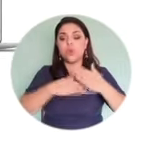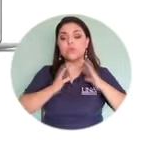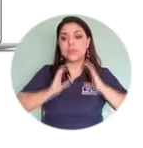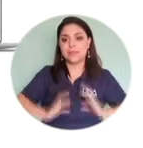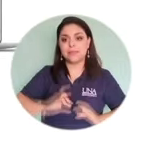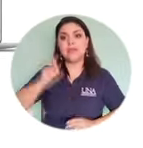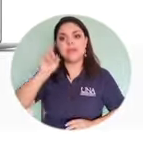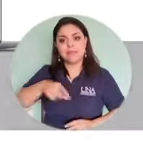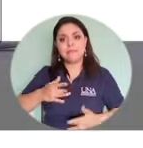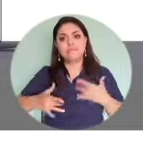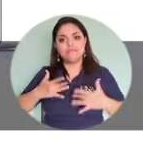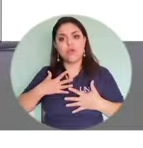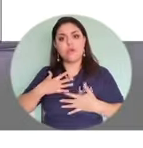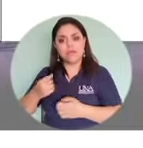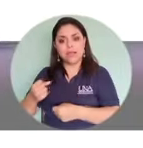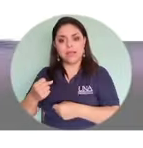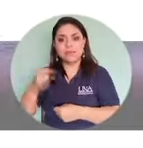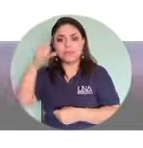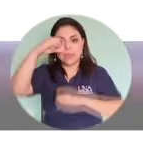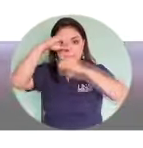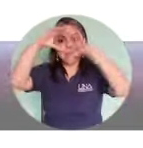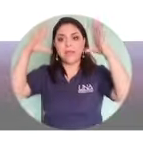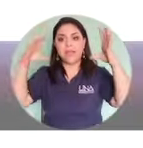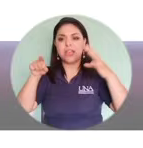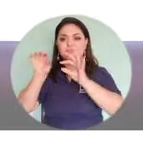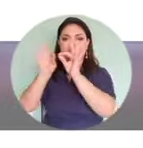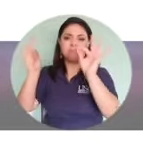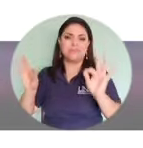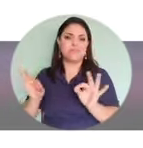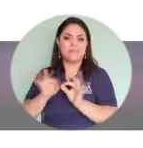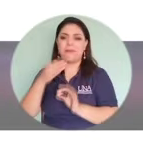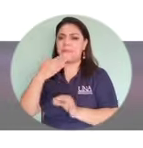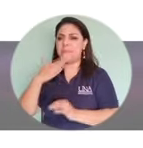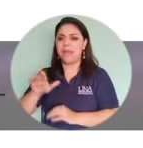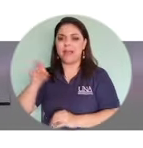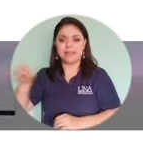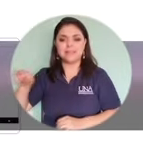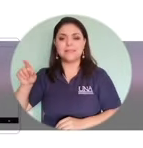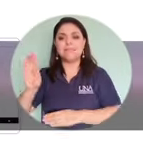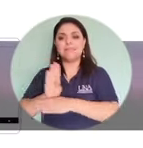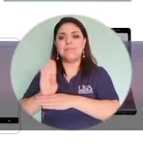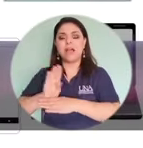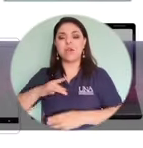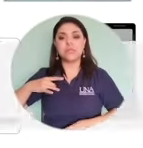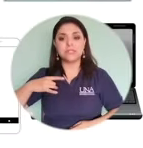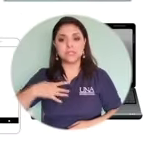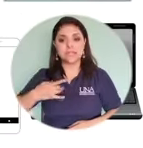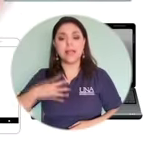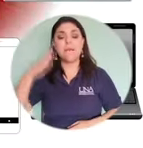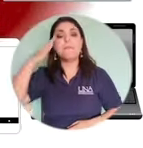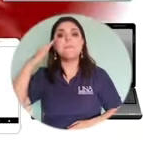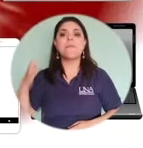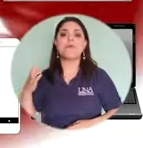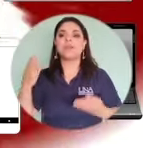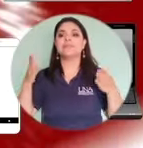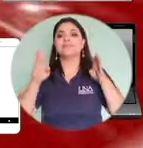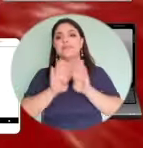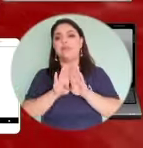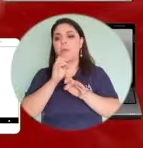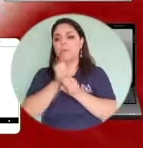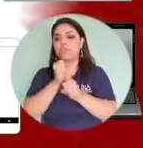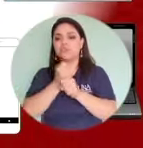clientes. Entonces, imagínense toda la afectación que pudieron haber tenido este banco chileno por un día en el cierre de sus operaciones.